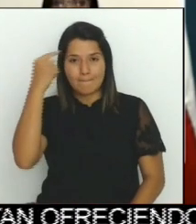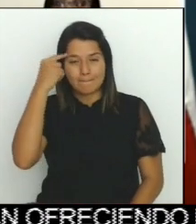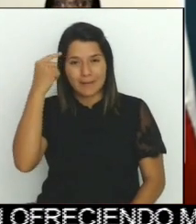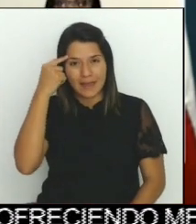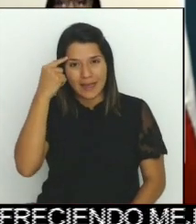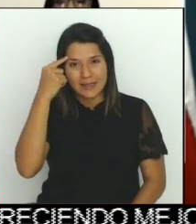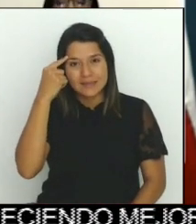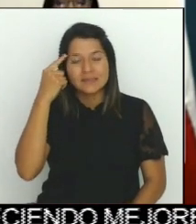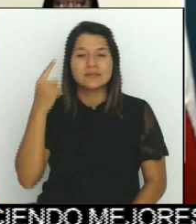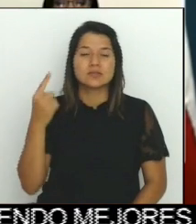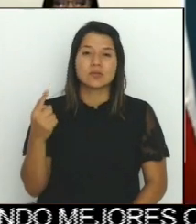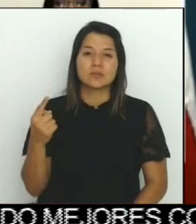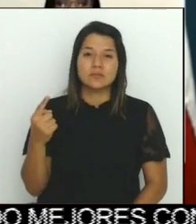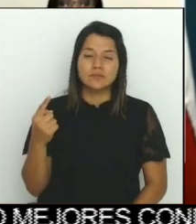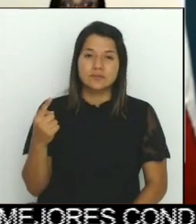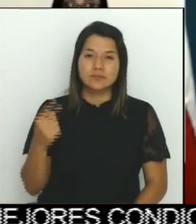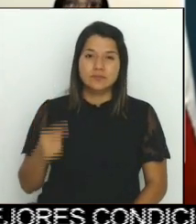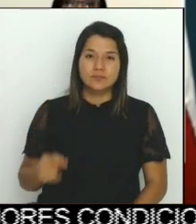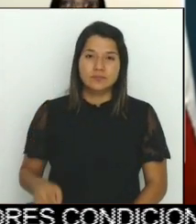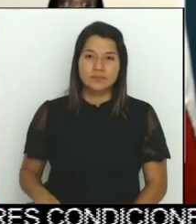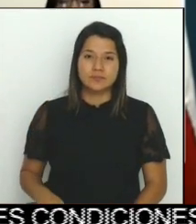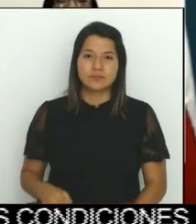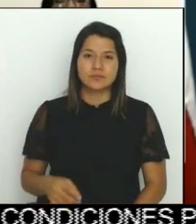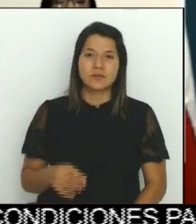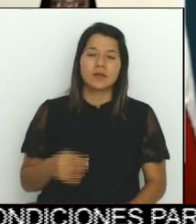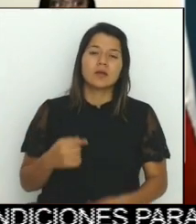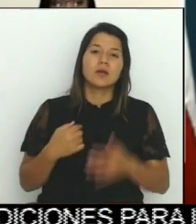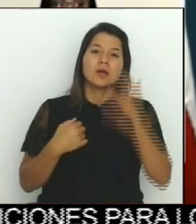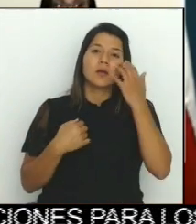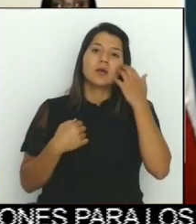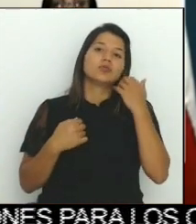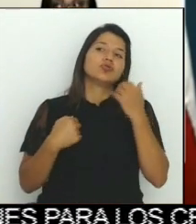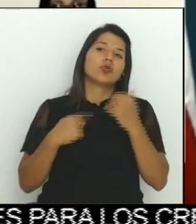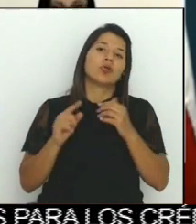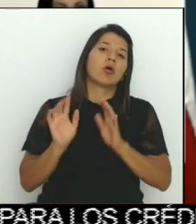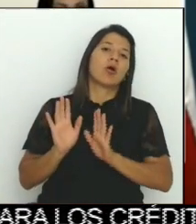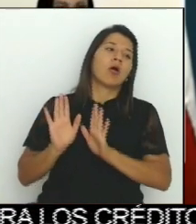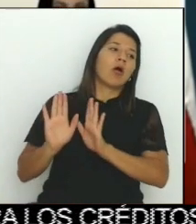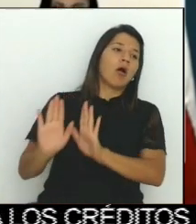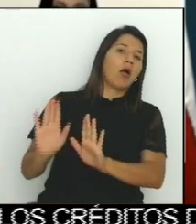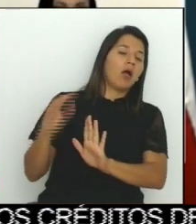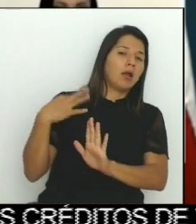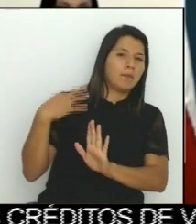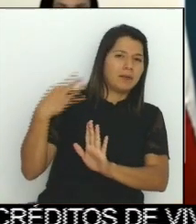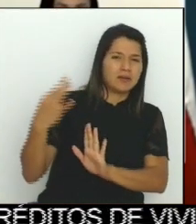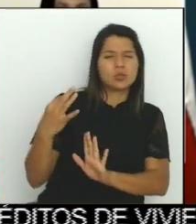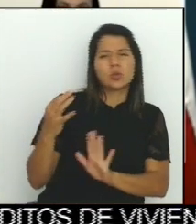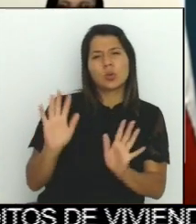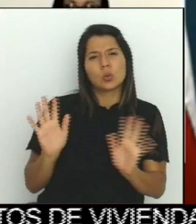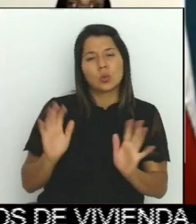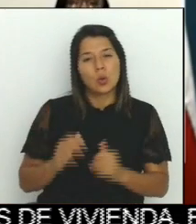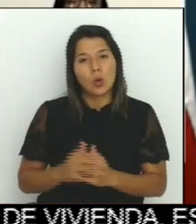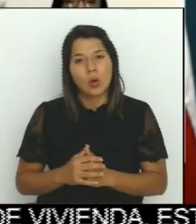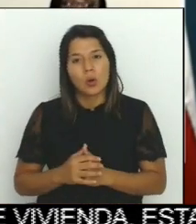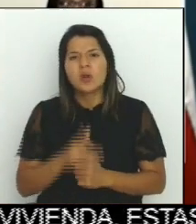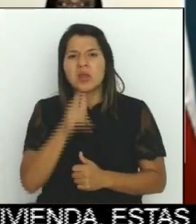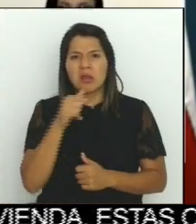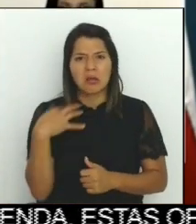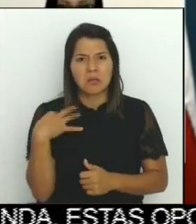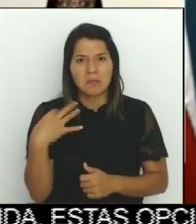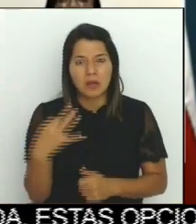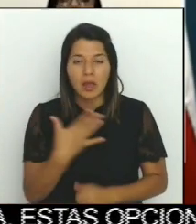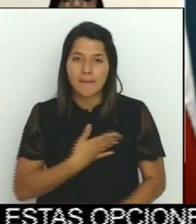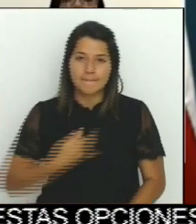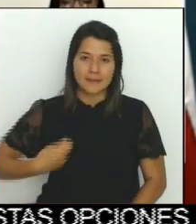rechazar una invitación uno a uno del presidente de los Estados Unidos